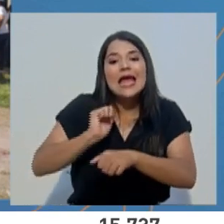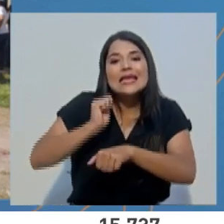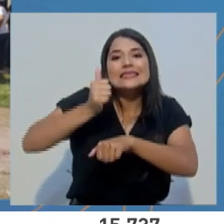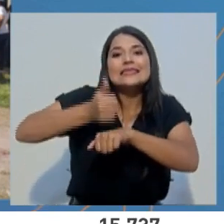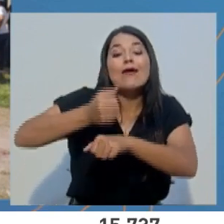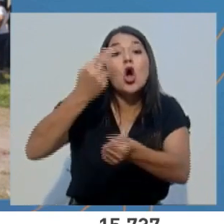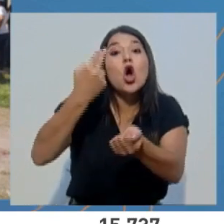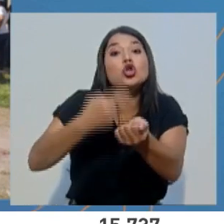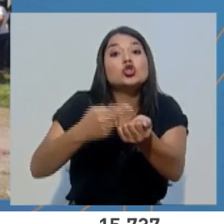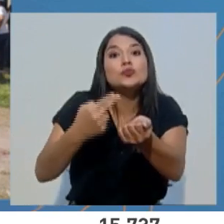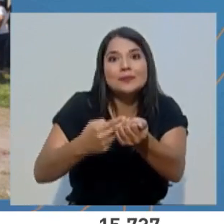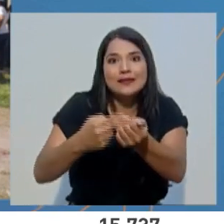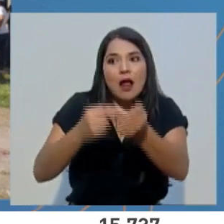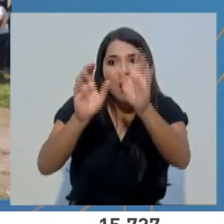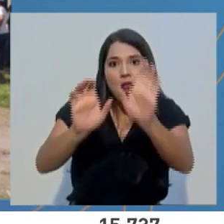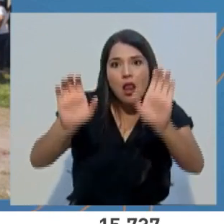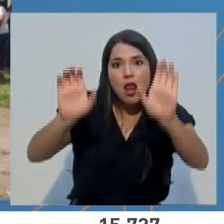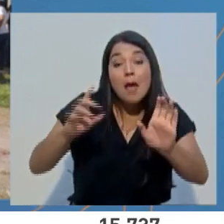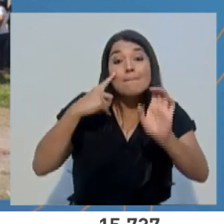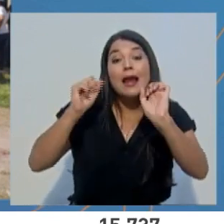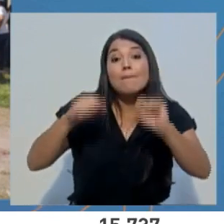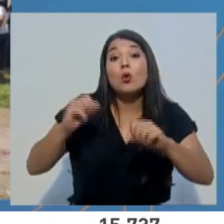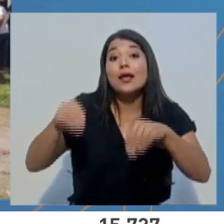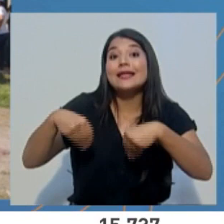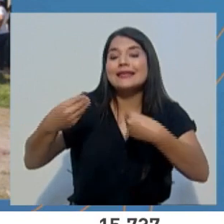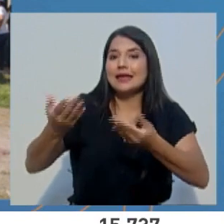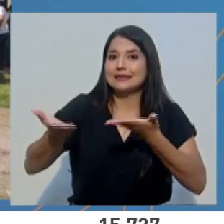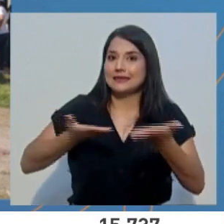unidad médica móvil para prestación de servicios de salud.